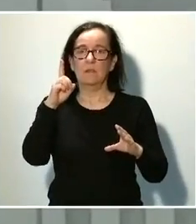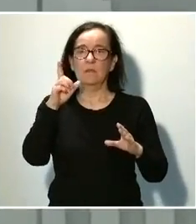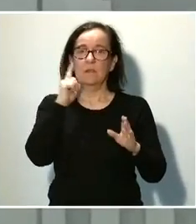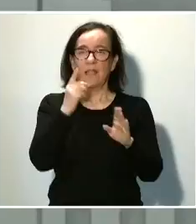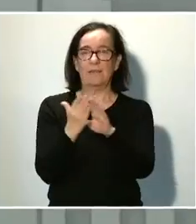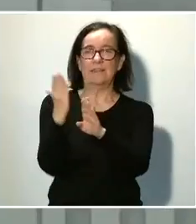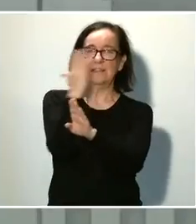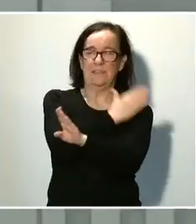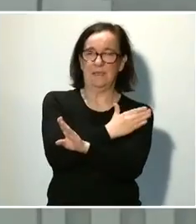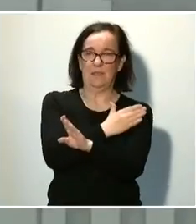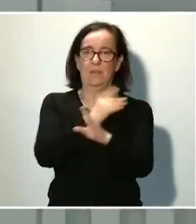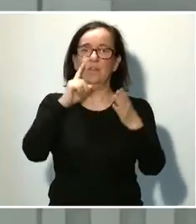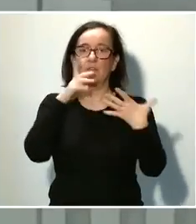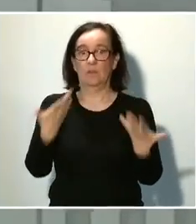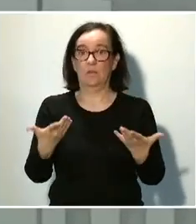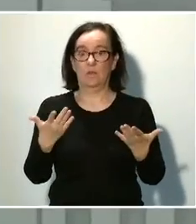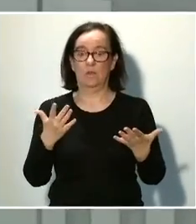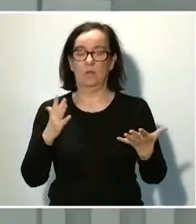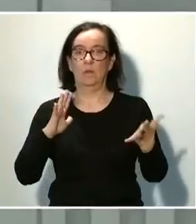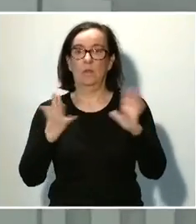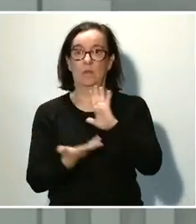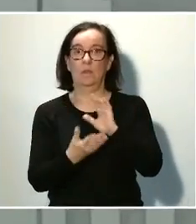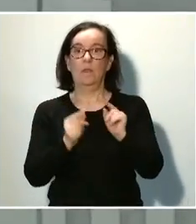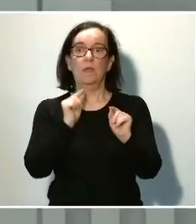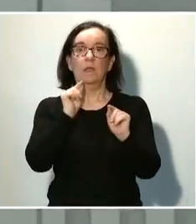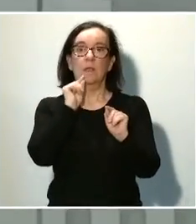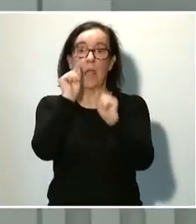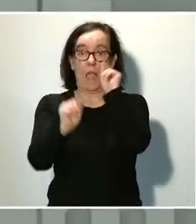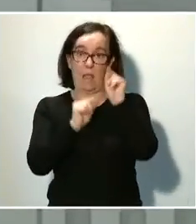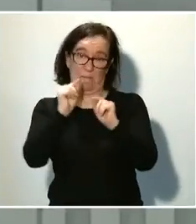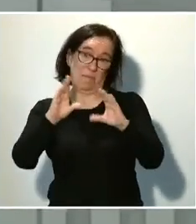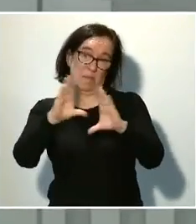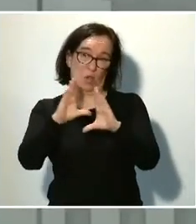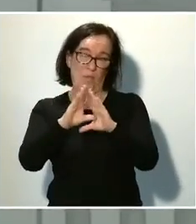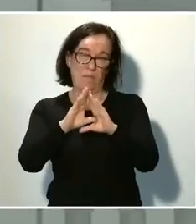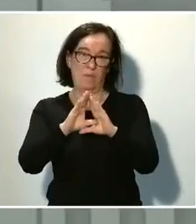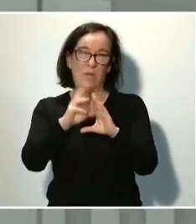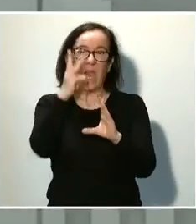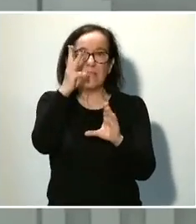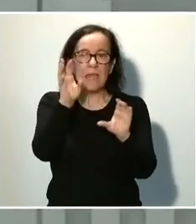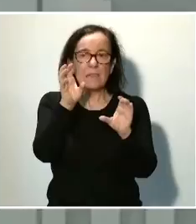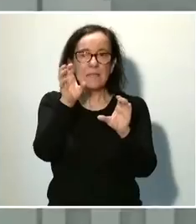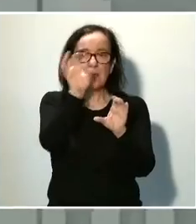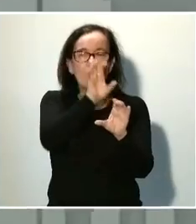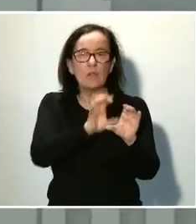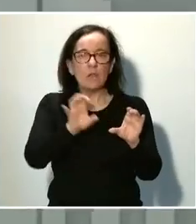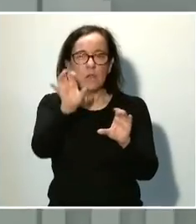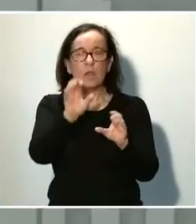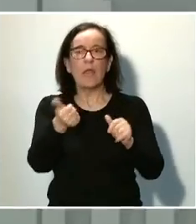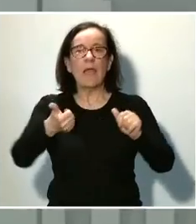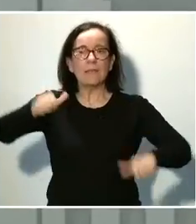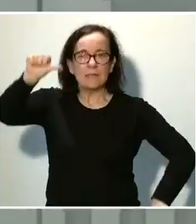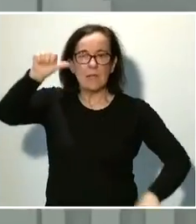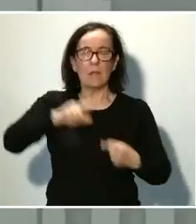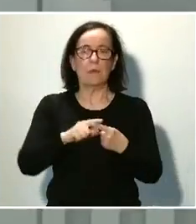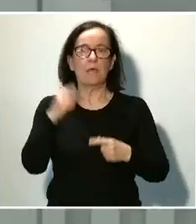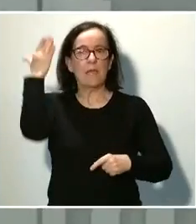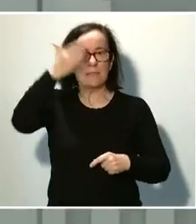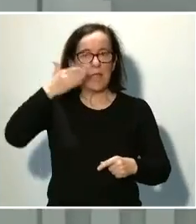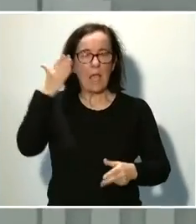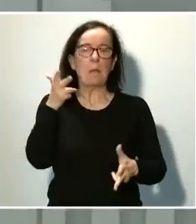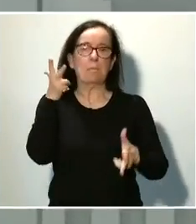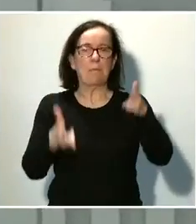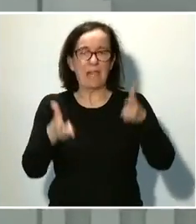resto de las comunidades en su evolución como epidemia comunitaria. Tenemos las tres comunidades de La Rioja, Navarra, el País Vasco